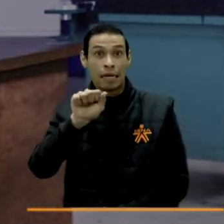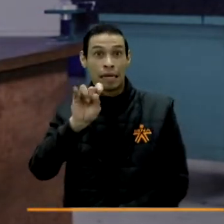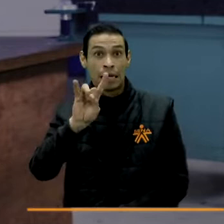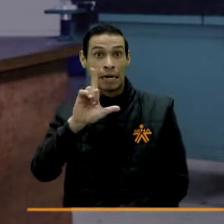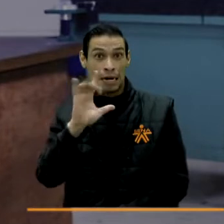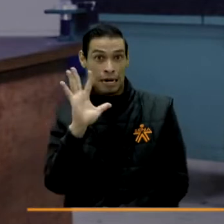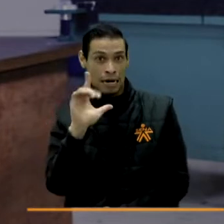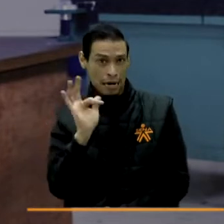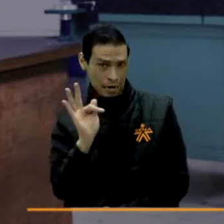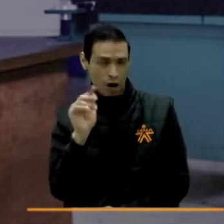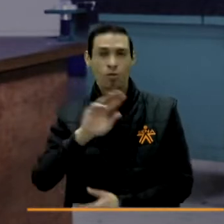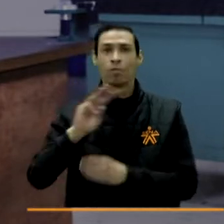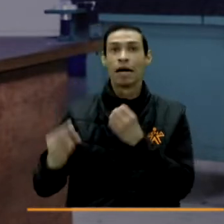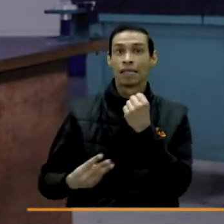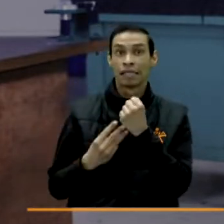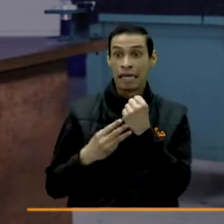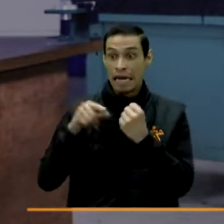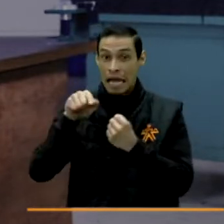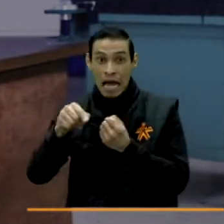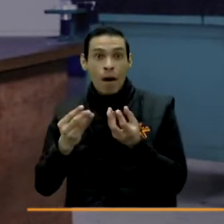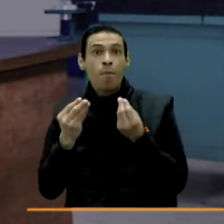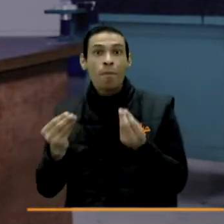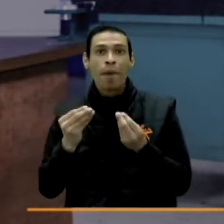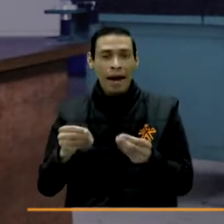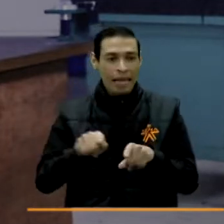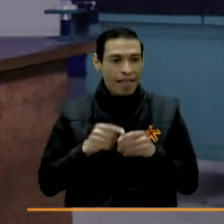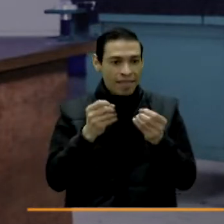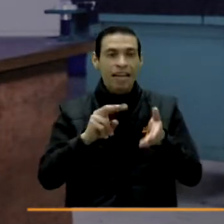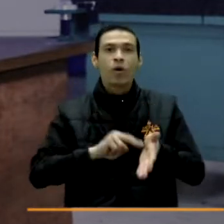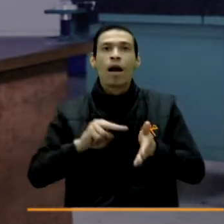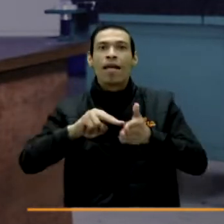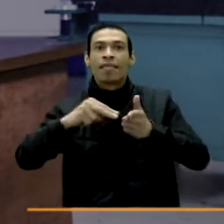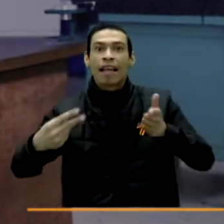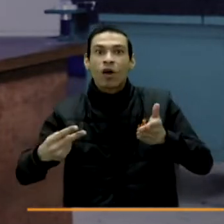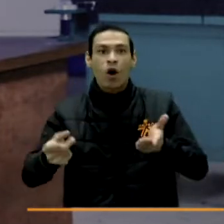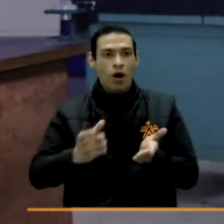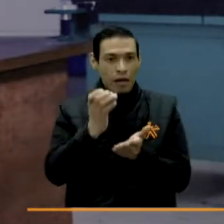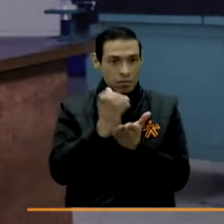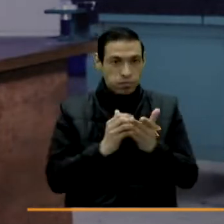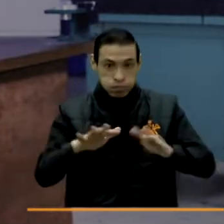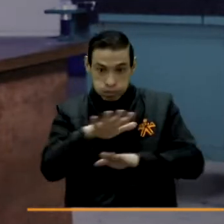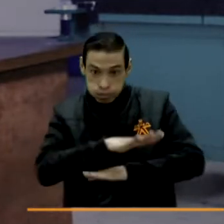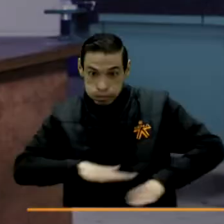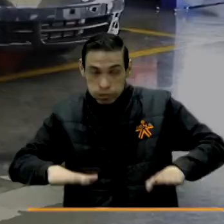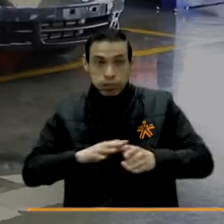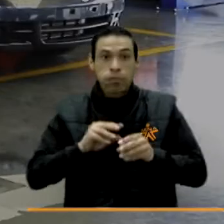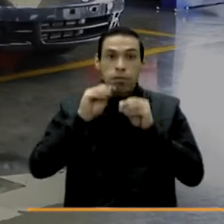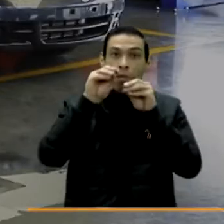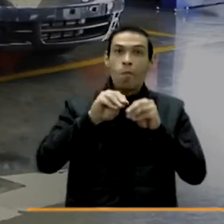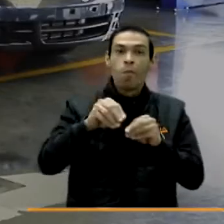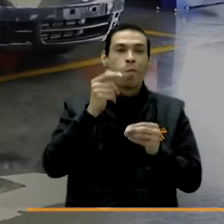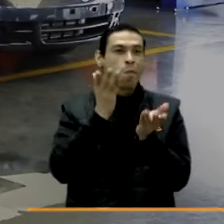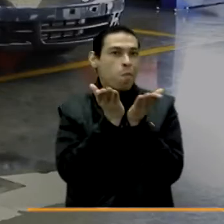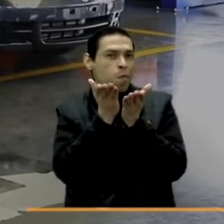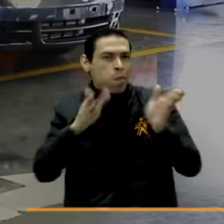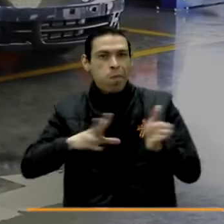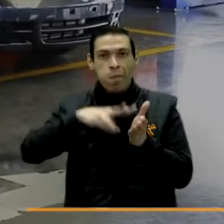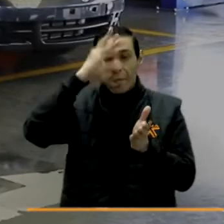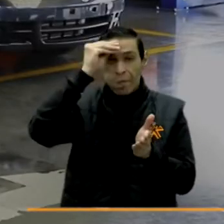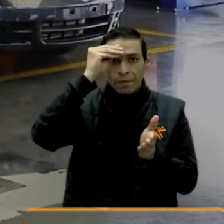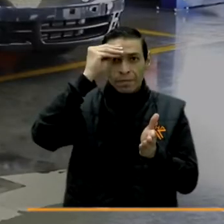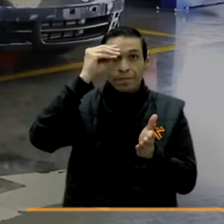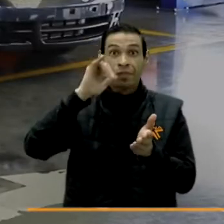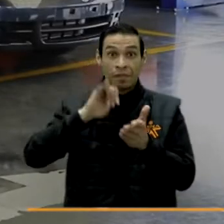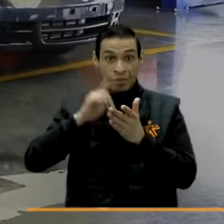Este convenio pretende dotar de tecnología y certificar los ambientes de formación para los aprendices. Este nuevo convenio